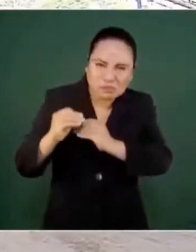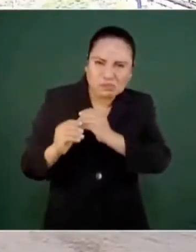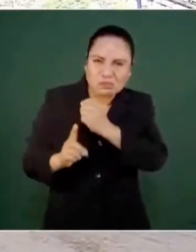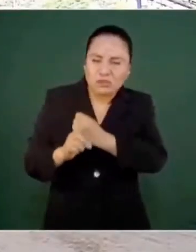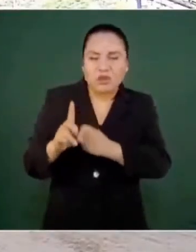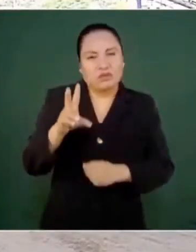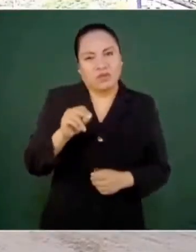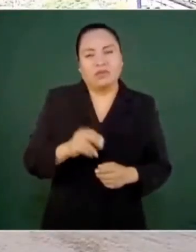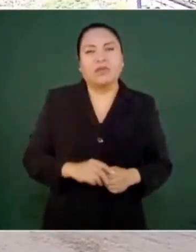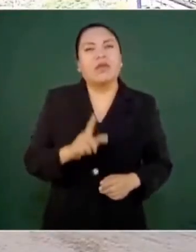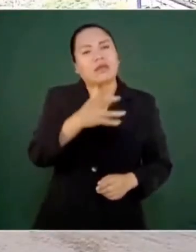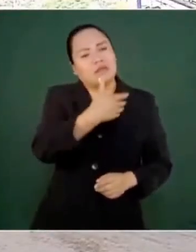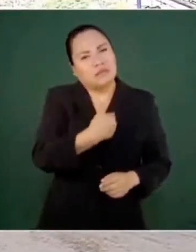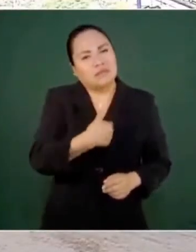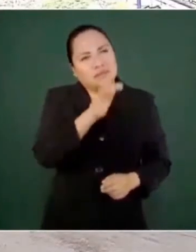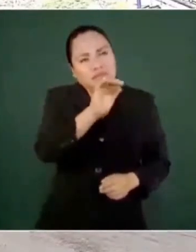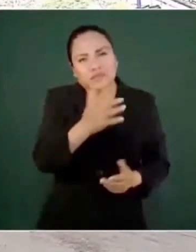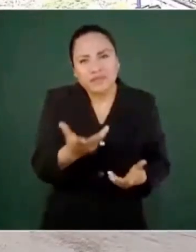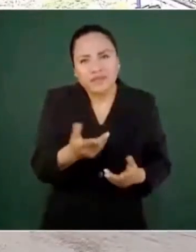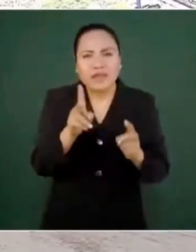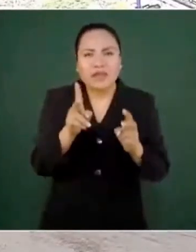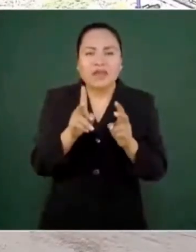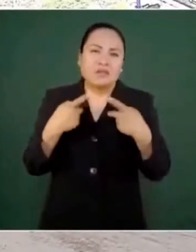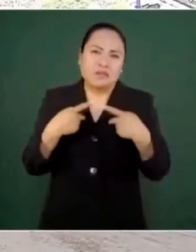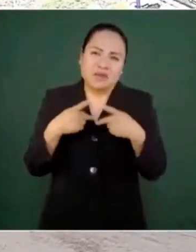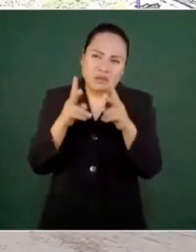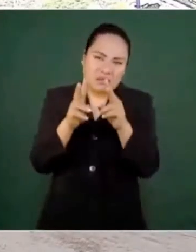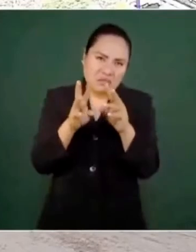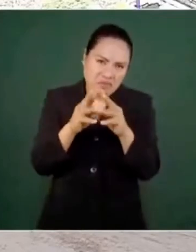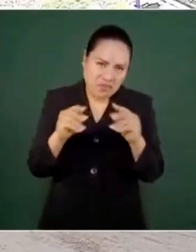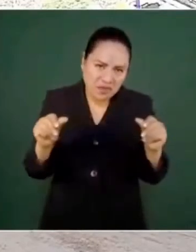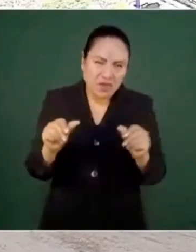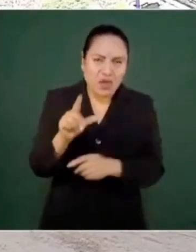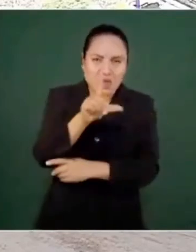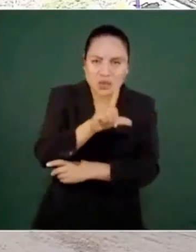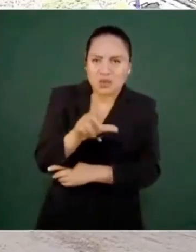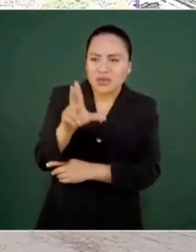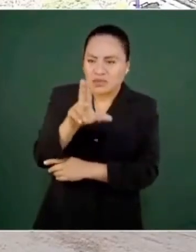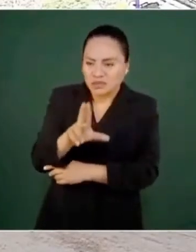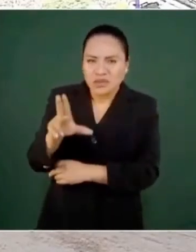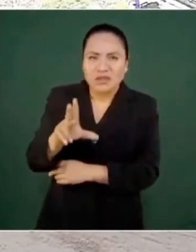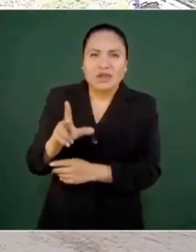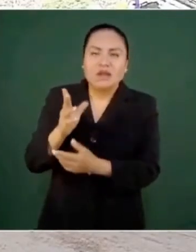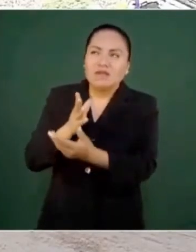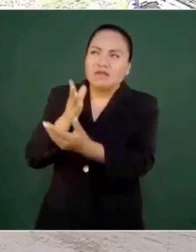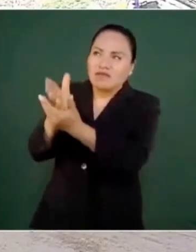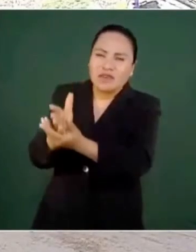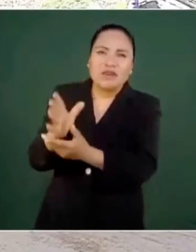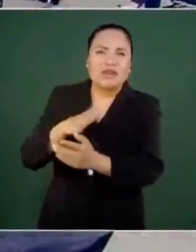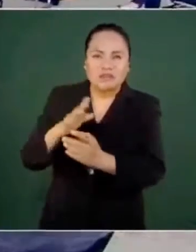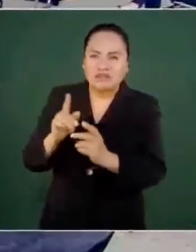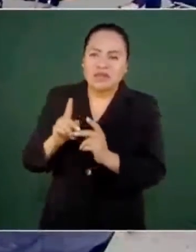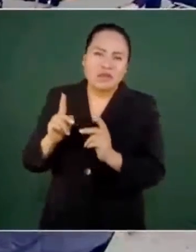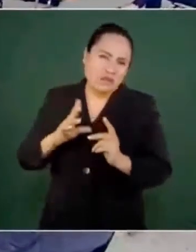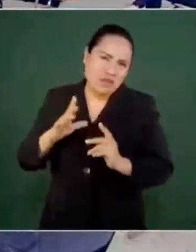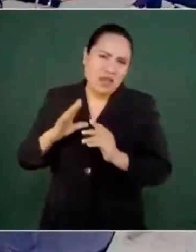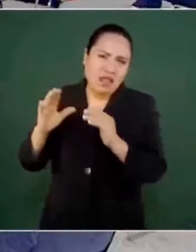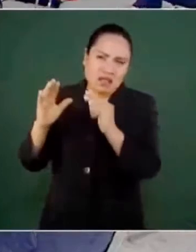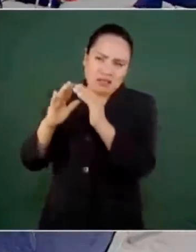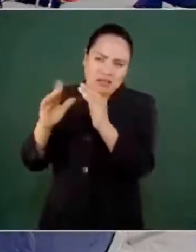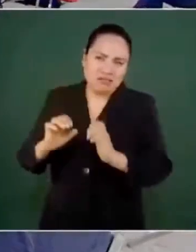Aparecidos en esta semana, el lunes, el martes, se presentó en Palacio Nacional Ceci Flores, una